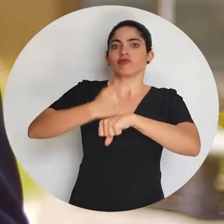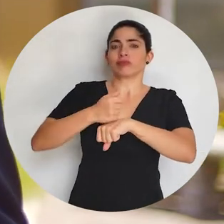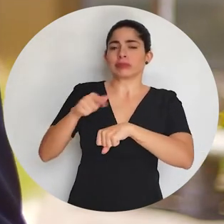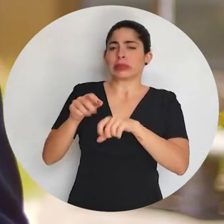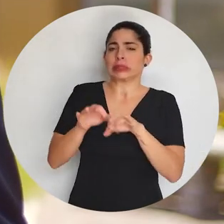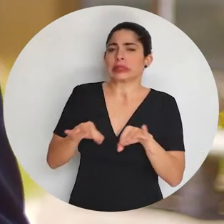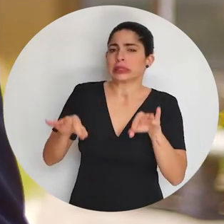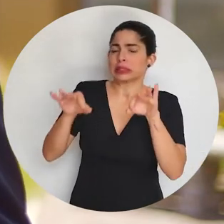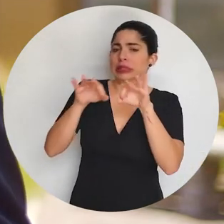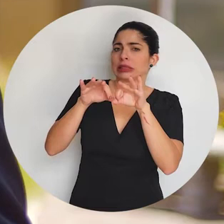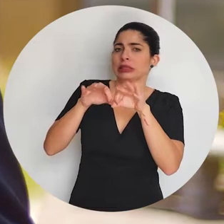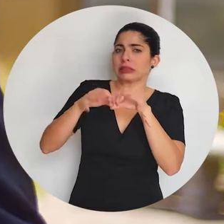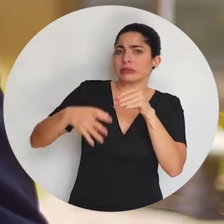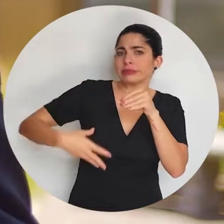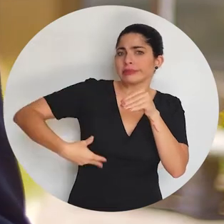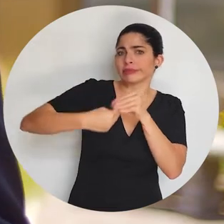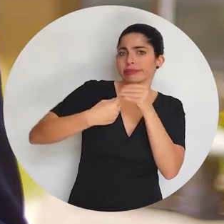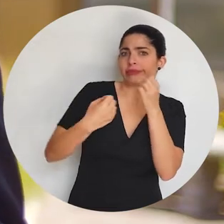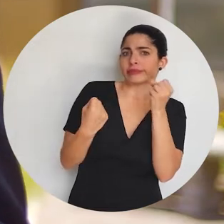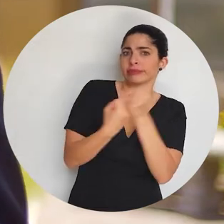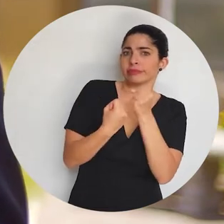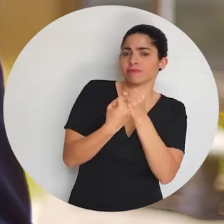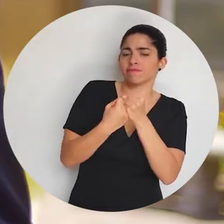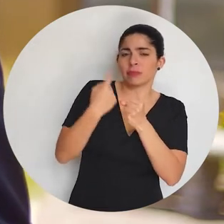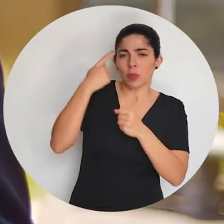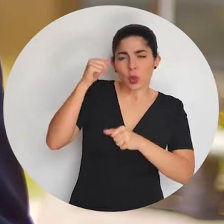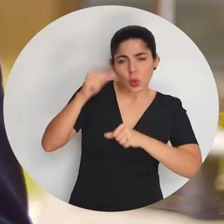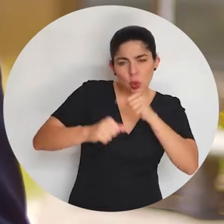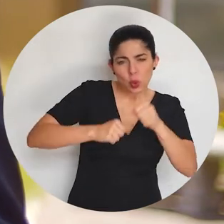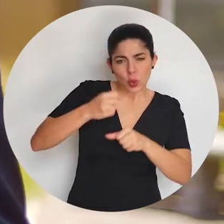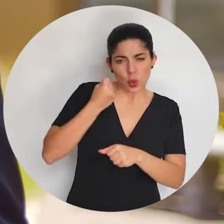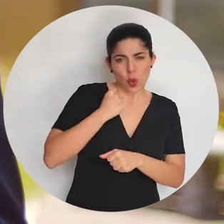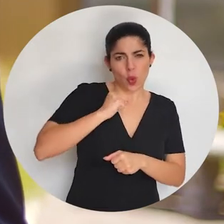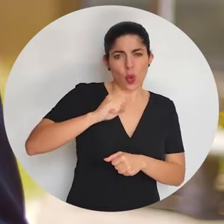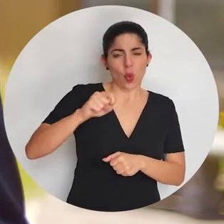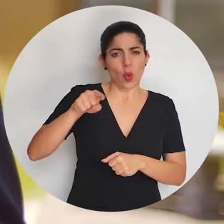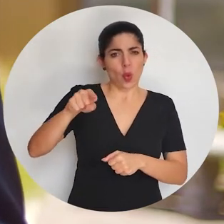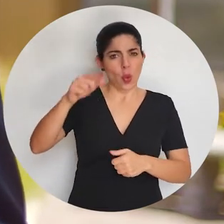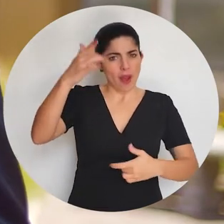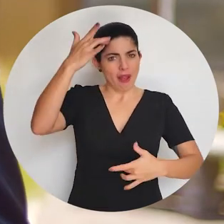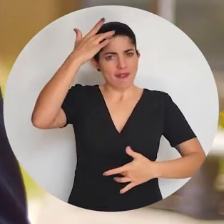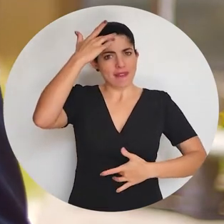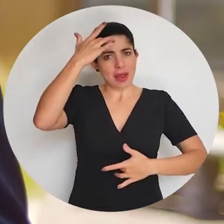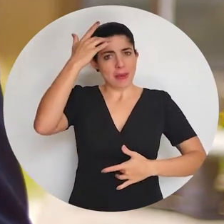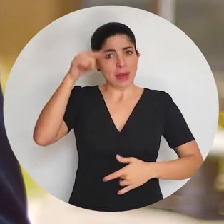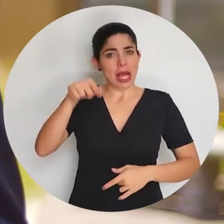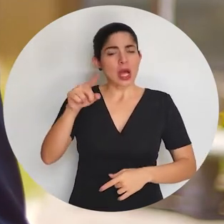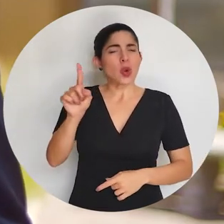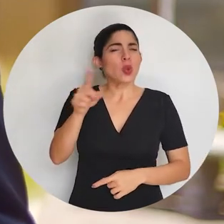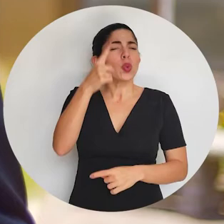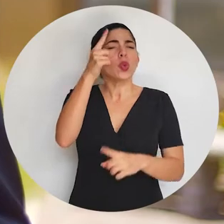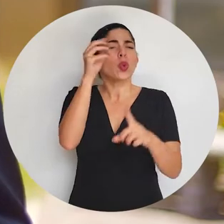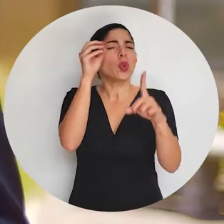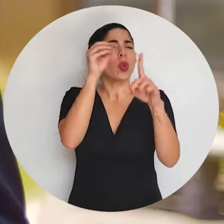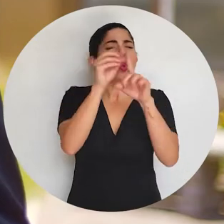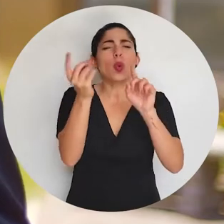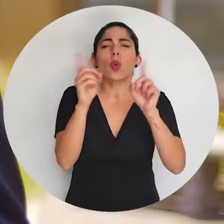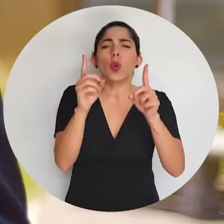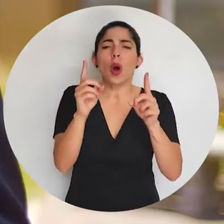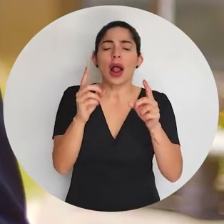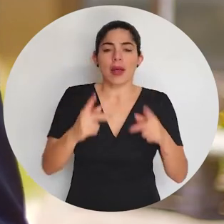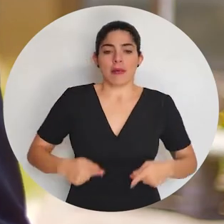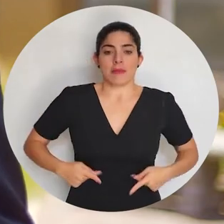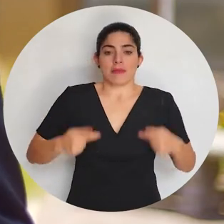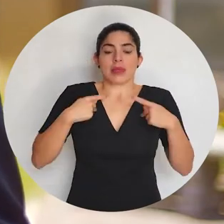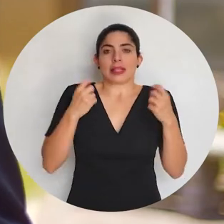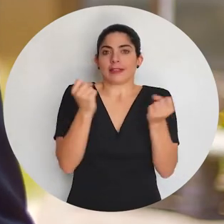en un importante recurso adicional en la lucha contra esta enfermedad con un único objetivo,